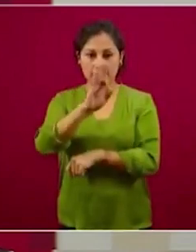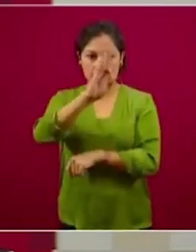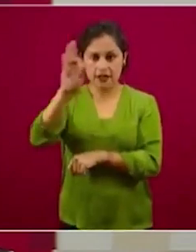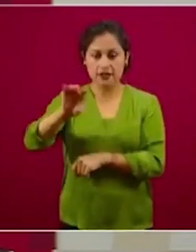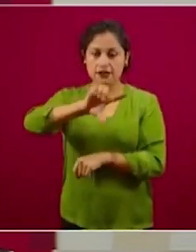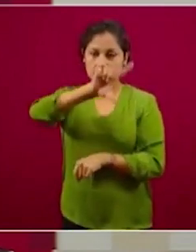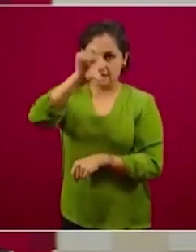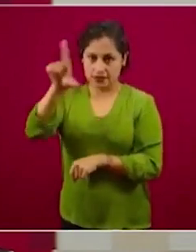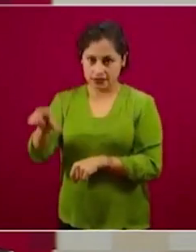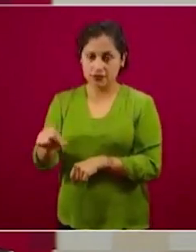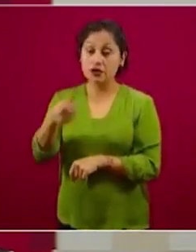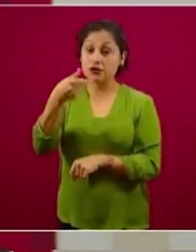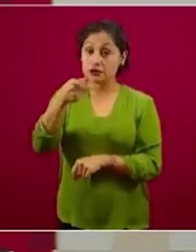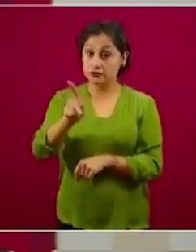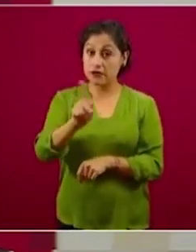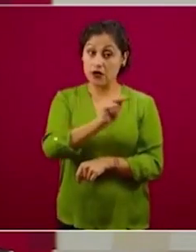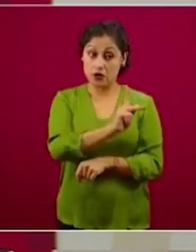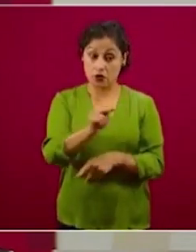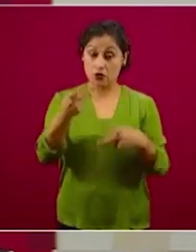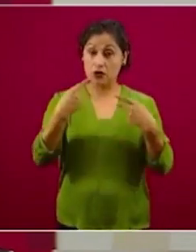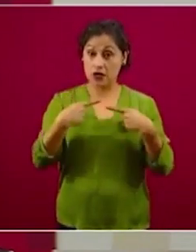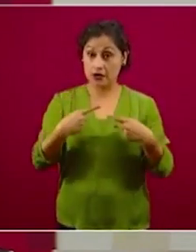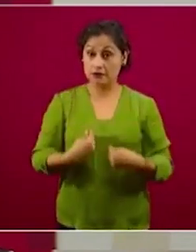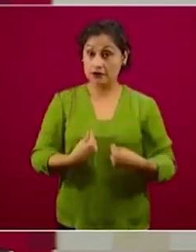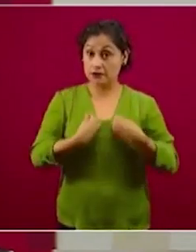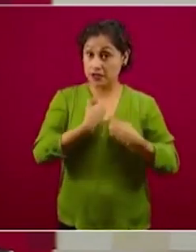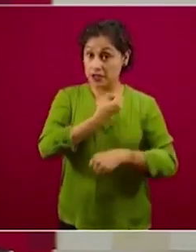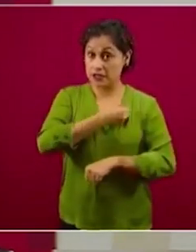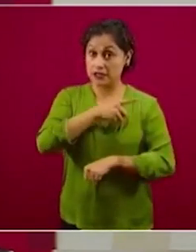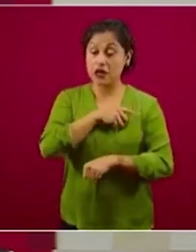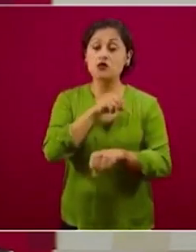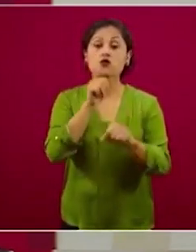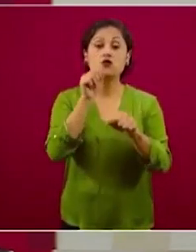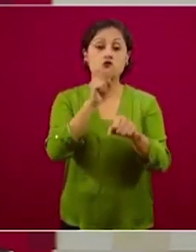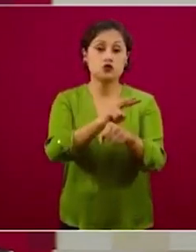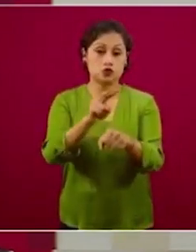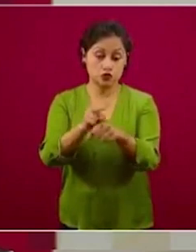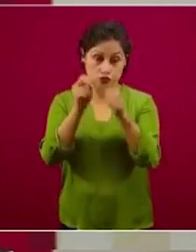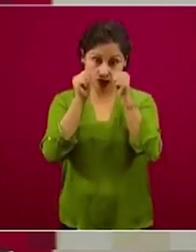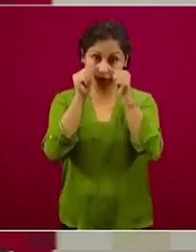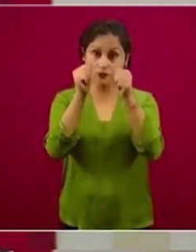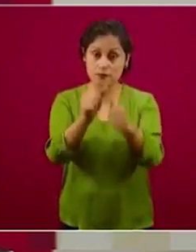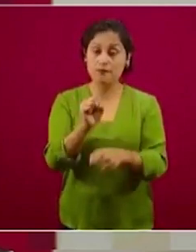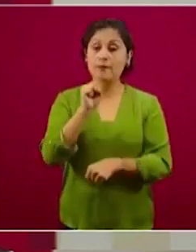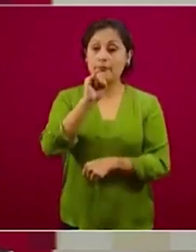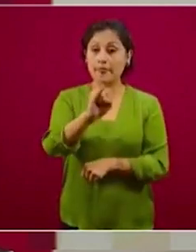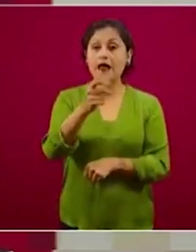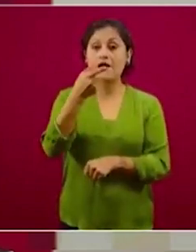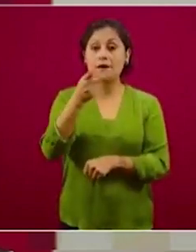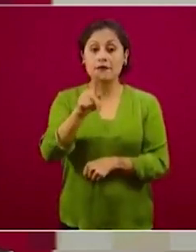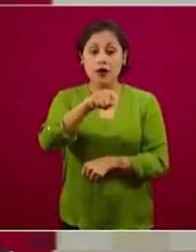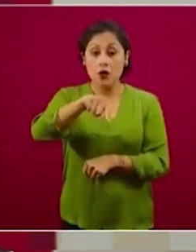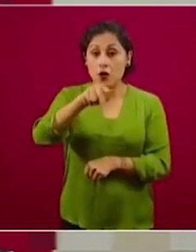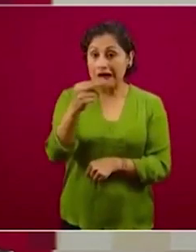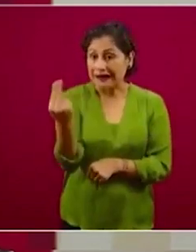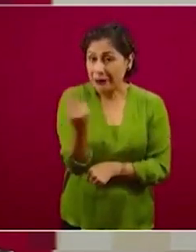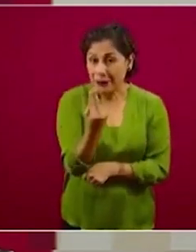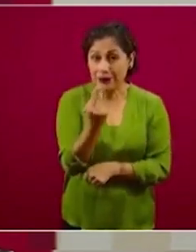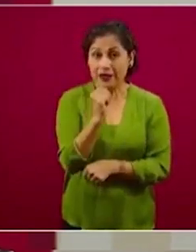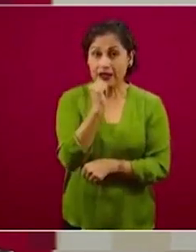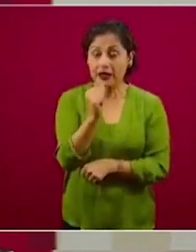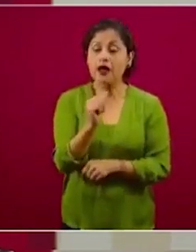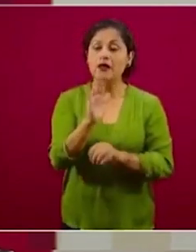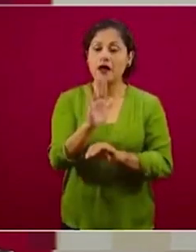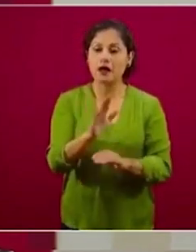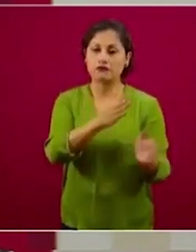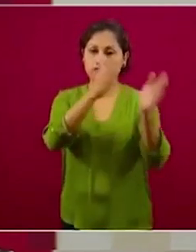desde luego la seguridad, la salud y la vida de las personas, pero para que haya espacios disponibles para la atención de COVID. Y llegado